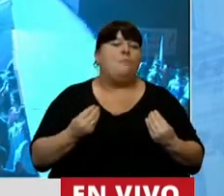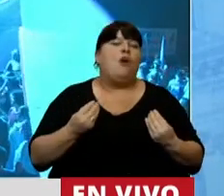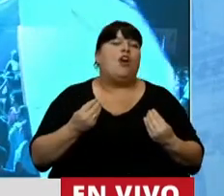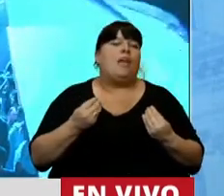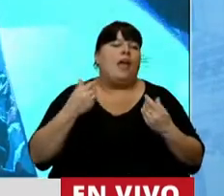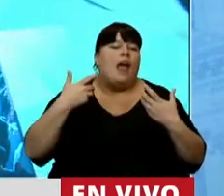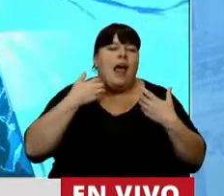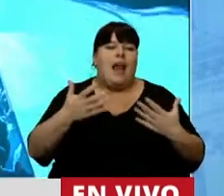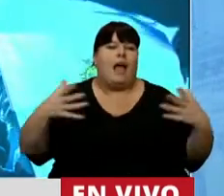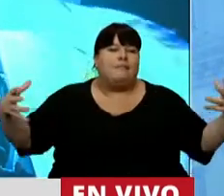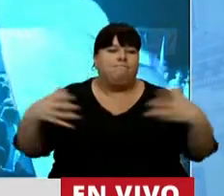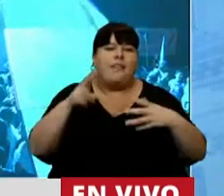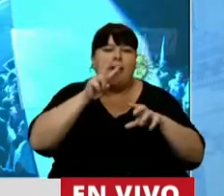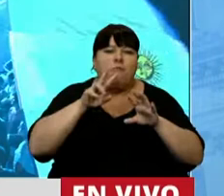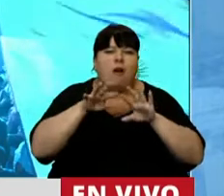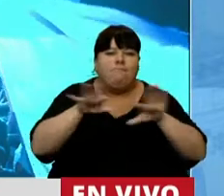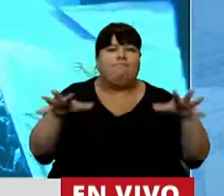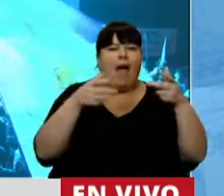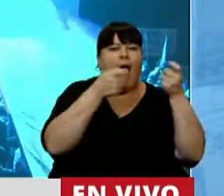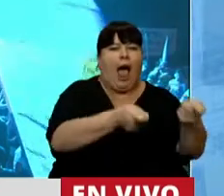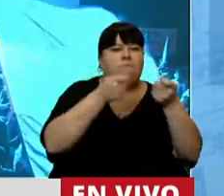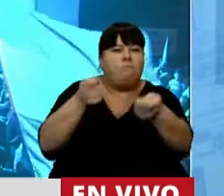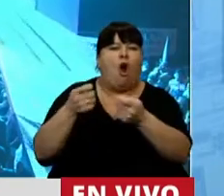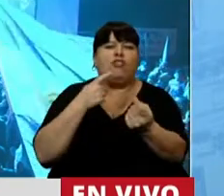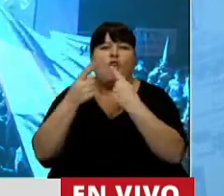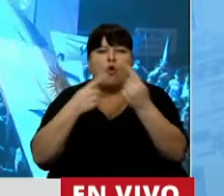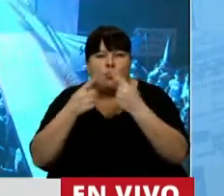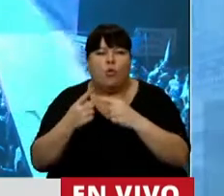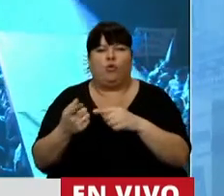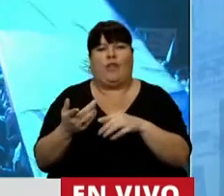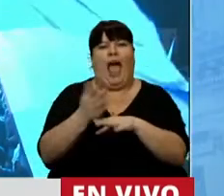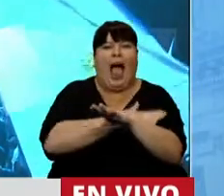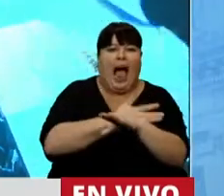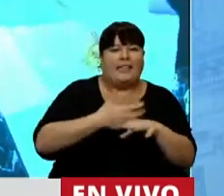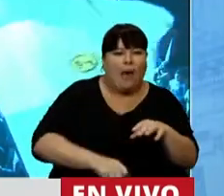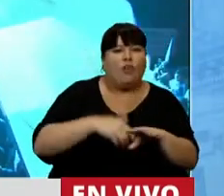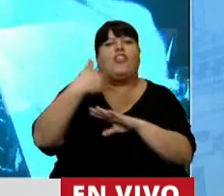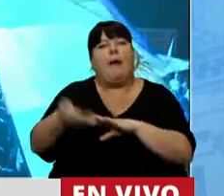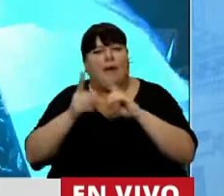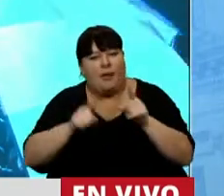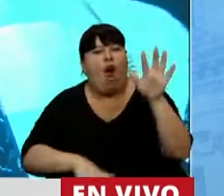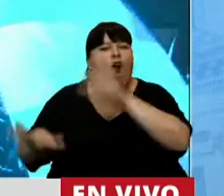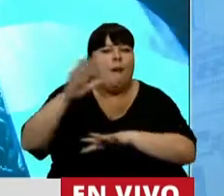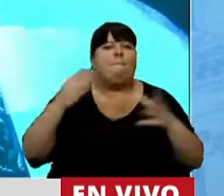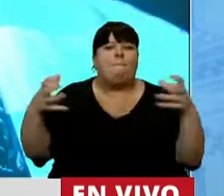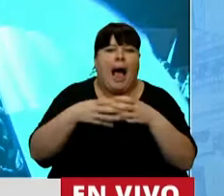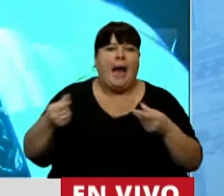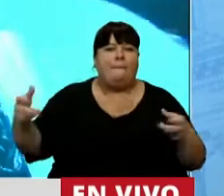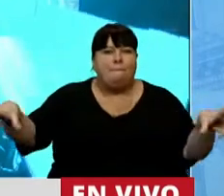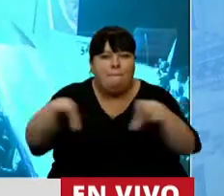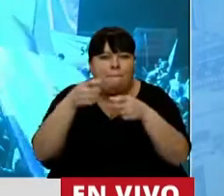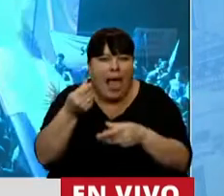inmensas redes feministas que acompañan en las consultorías pre y pos aborto, que organizan para juntar la